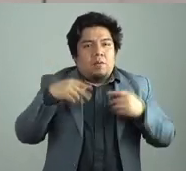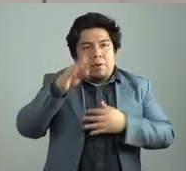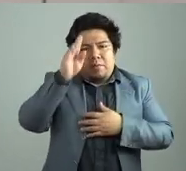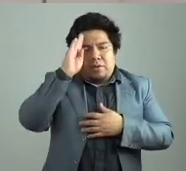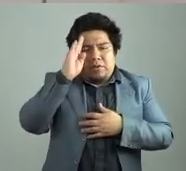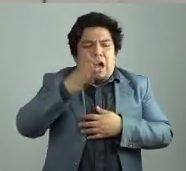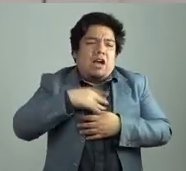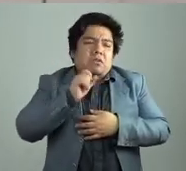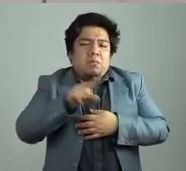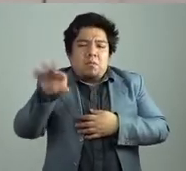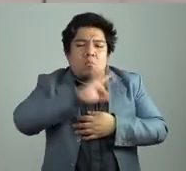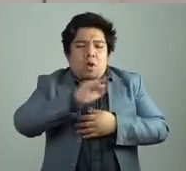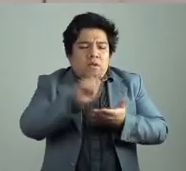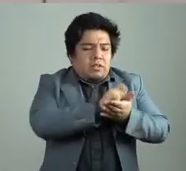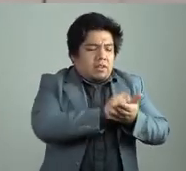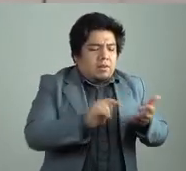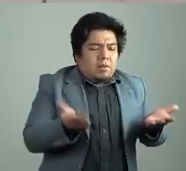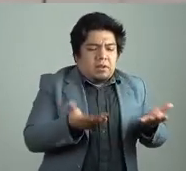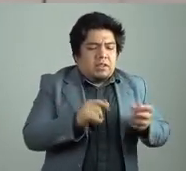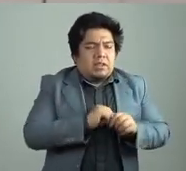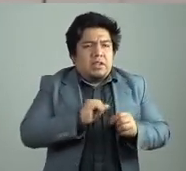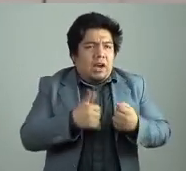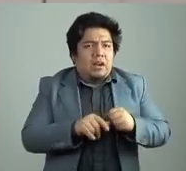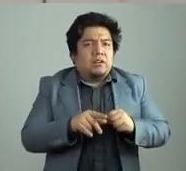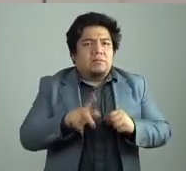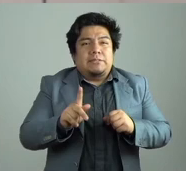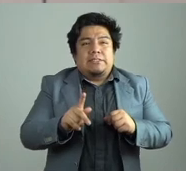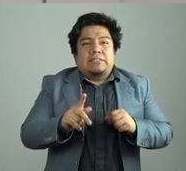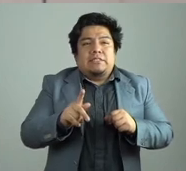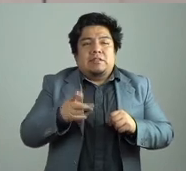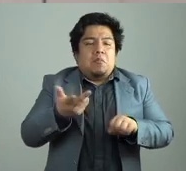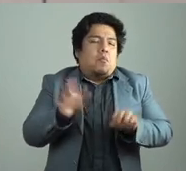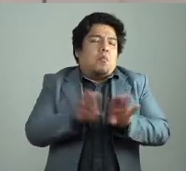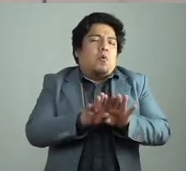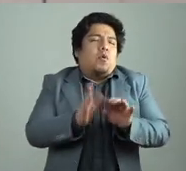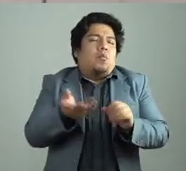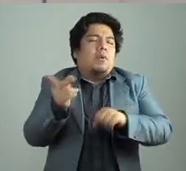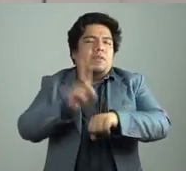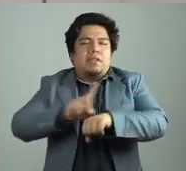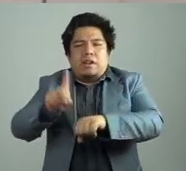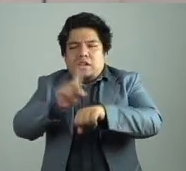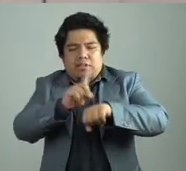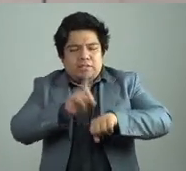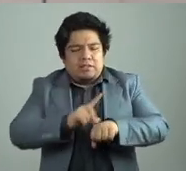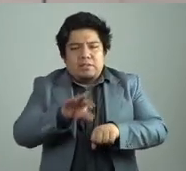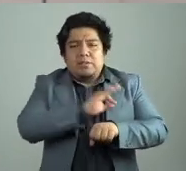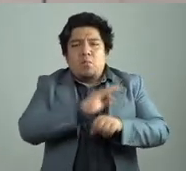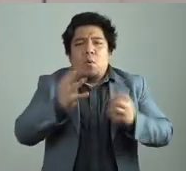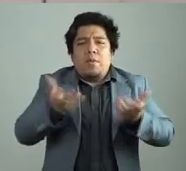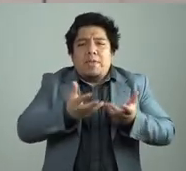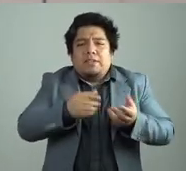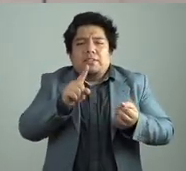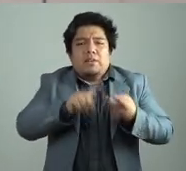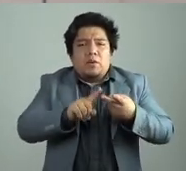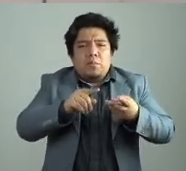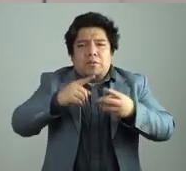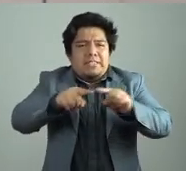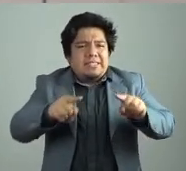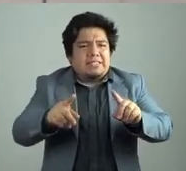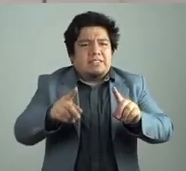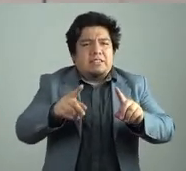Carver, ¿no? Porque, pues, aparentemente contaba hechos de la vida cotidiana, etcétera, pues, y nadie podía ser Carver, otro, ¿no? Porque Carver es único,